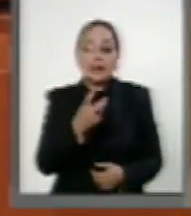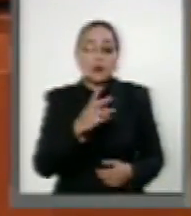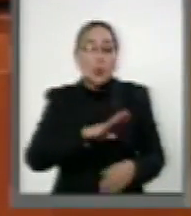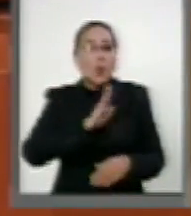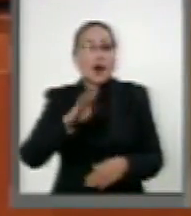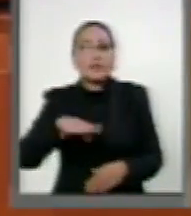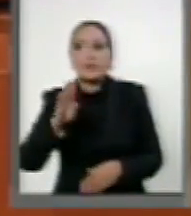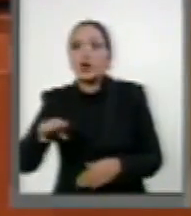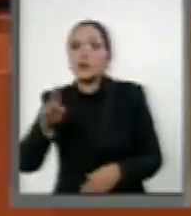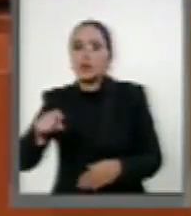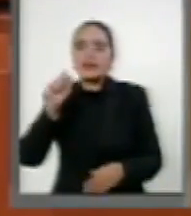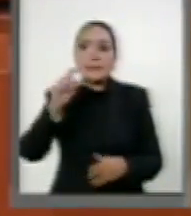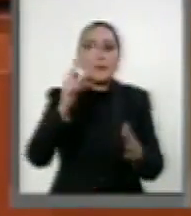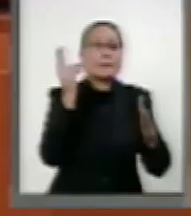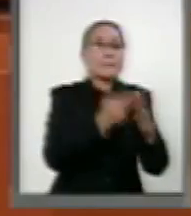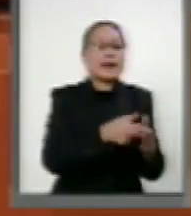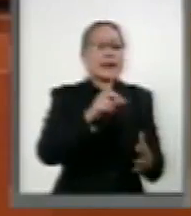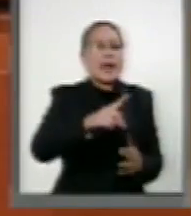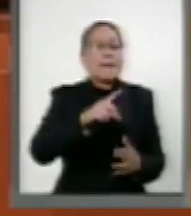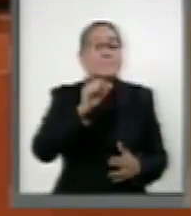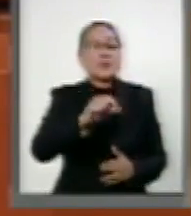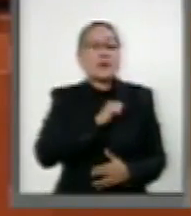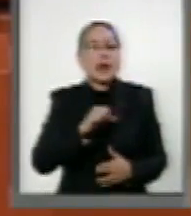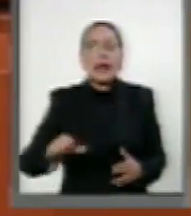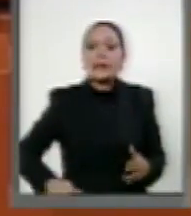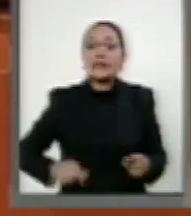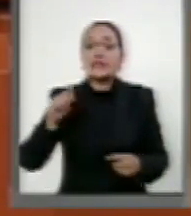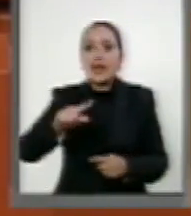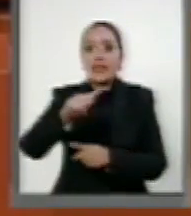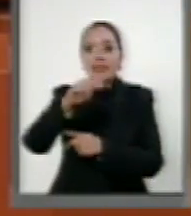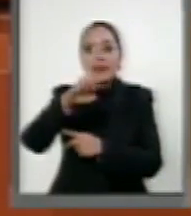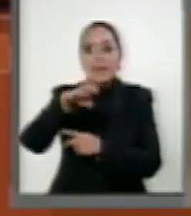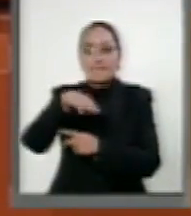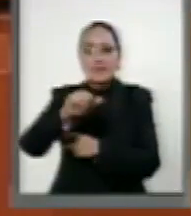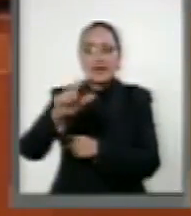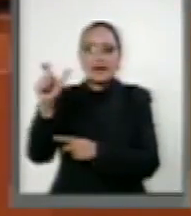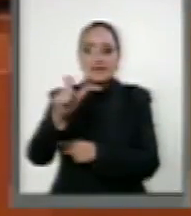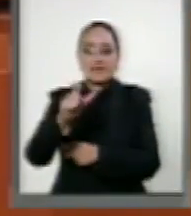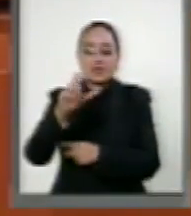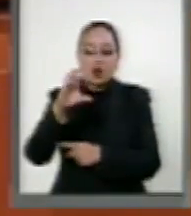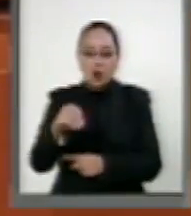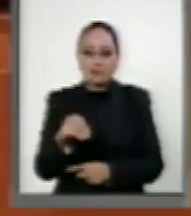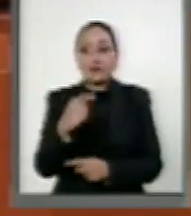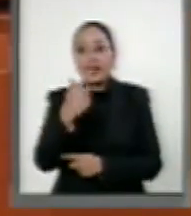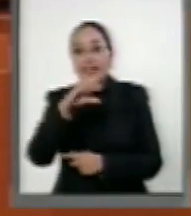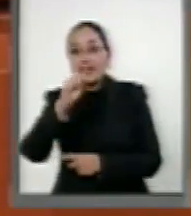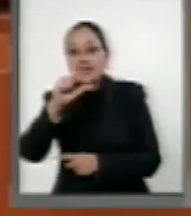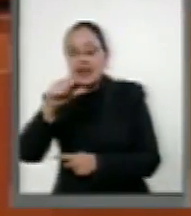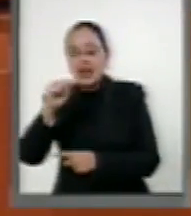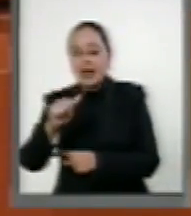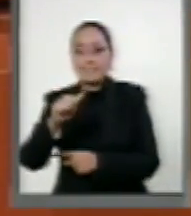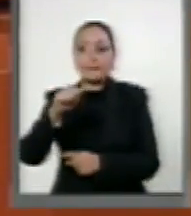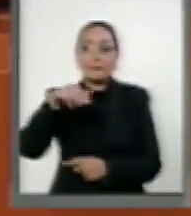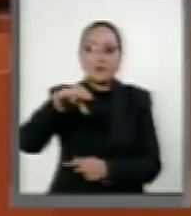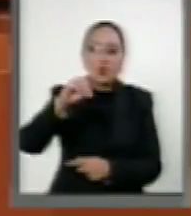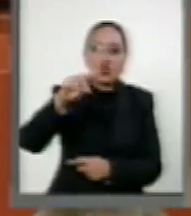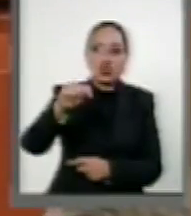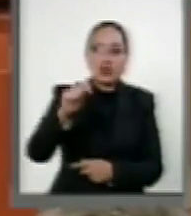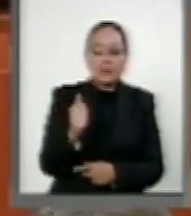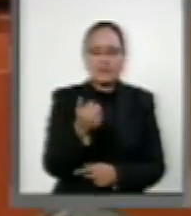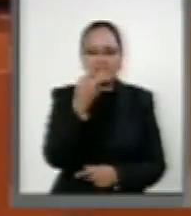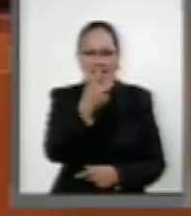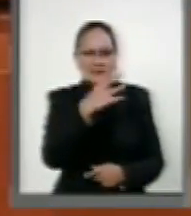asesinato de la alcaldesa de Temisco, Gisela Mota Ocampo, que ha generado una gran turbulencia de problemas en